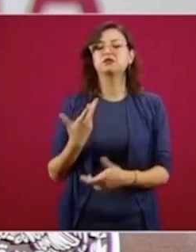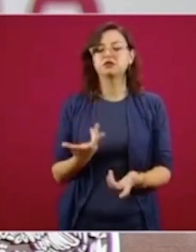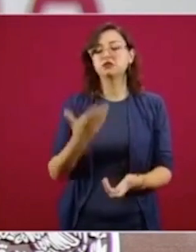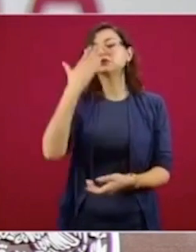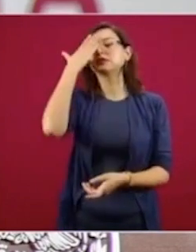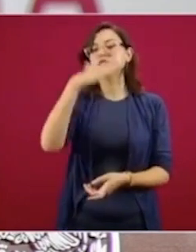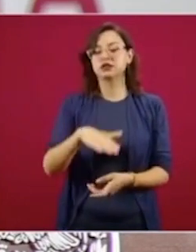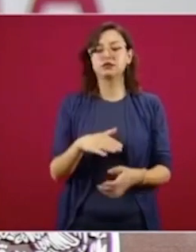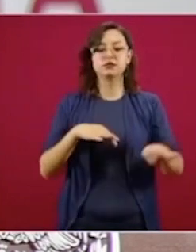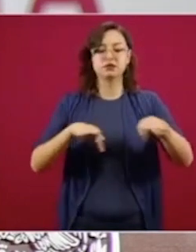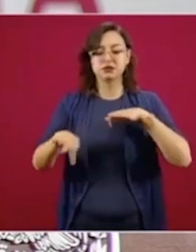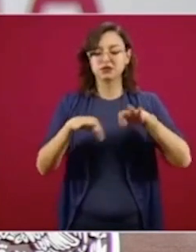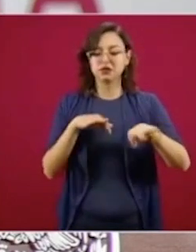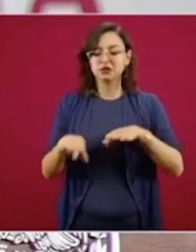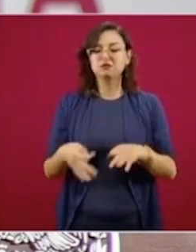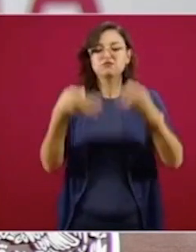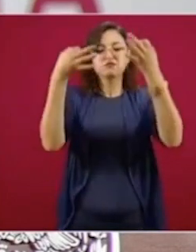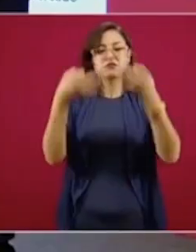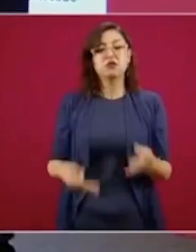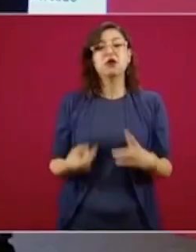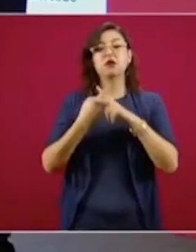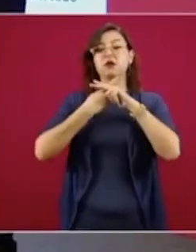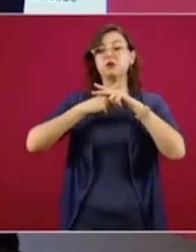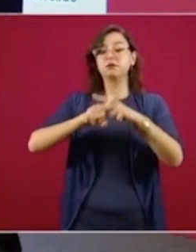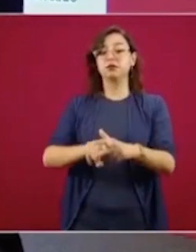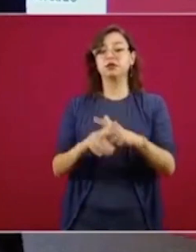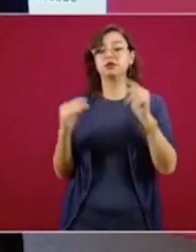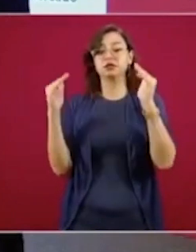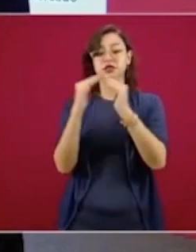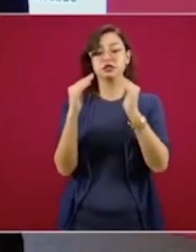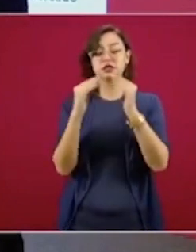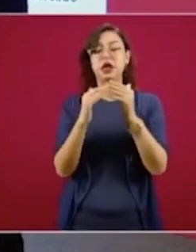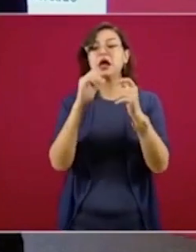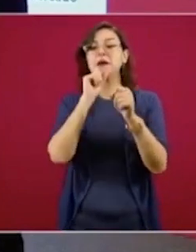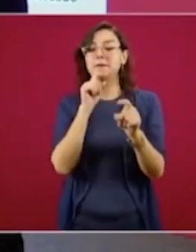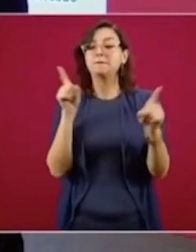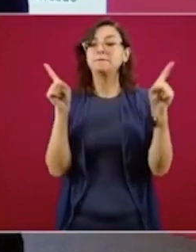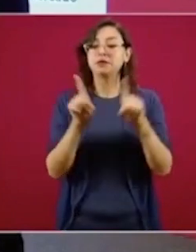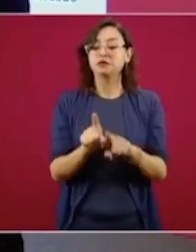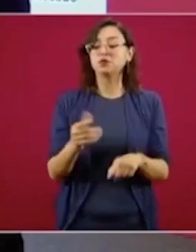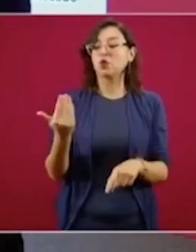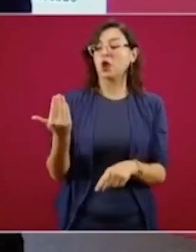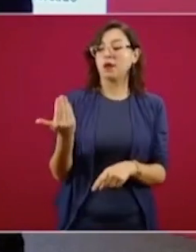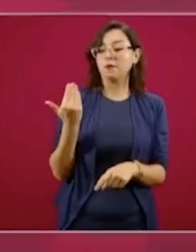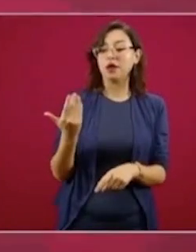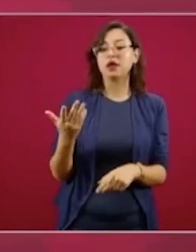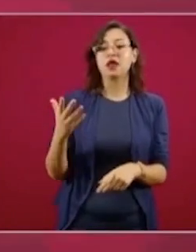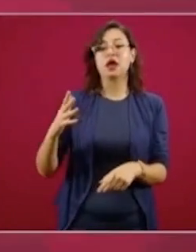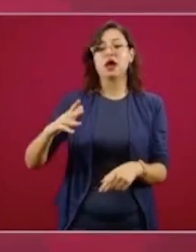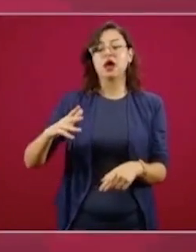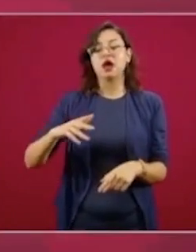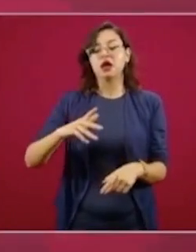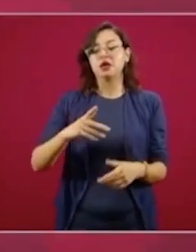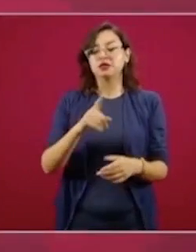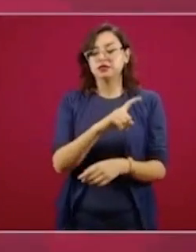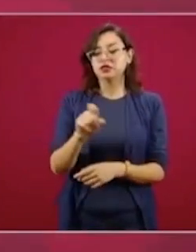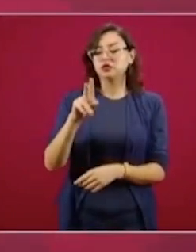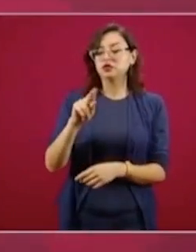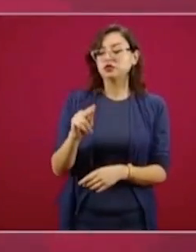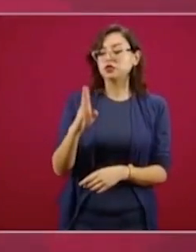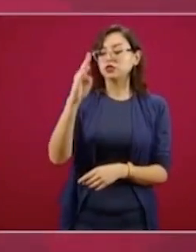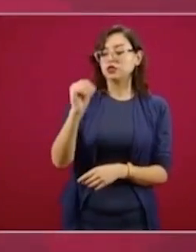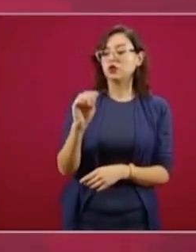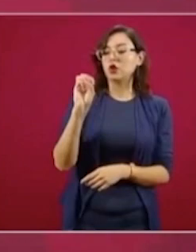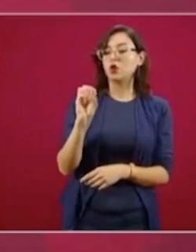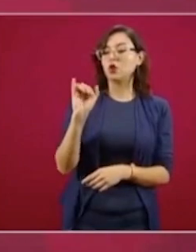digno comienza en el hogar y que por eso recientemente el Estado mexicano ratificó el Convenio 189 de